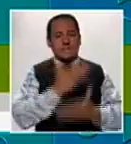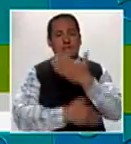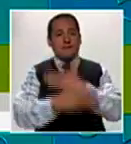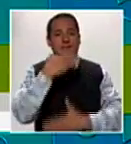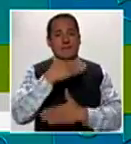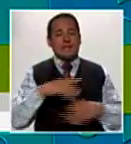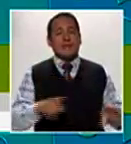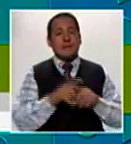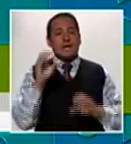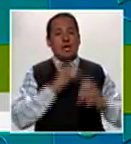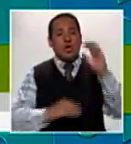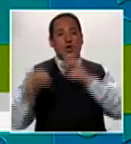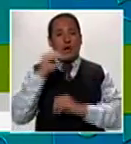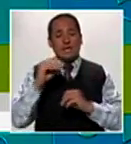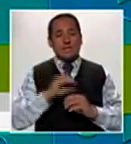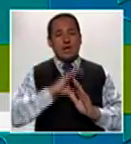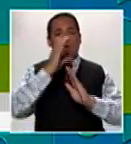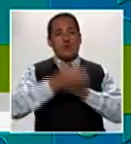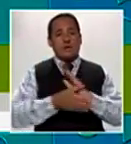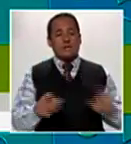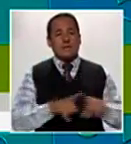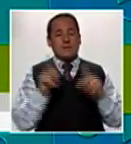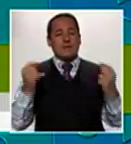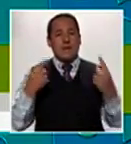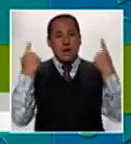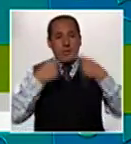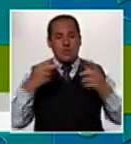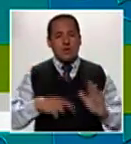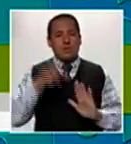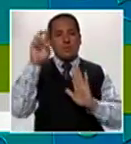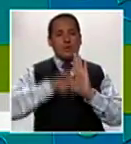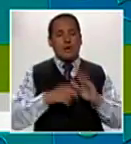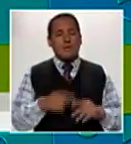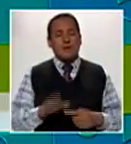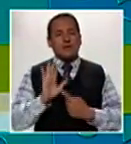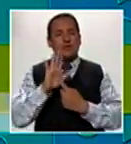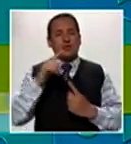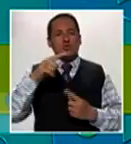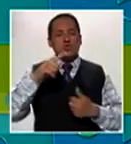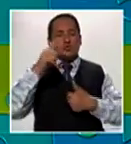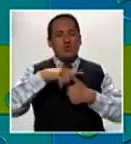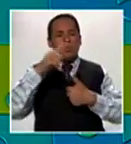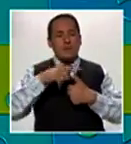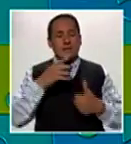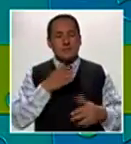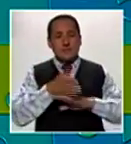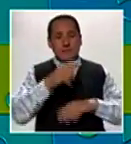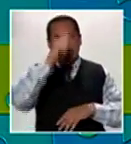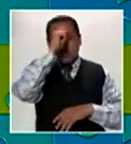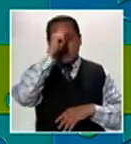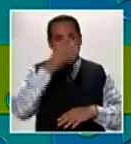Discapacidad, que organiza el Conadis en el marco del programa piloto Tumbes Accesible.